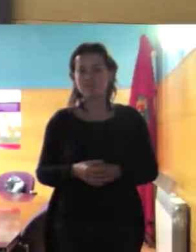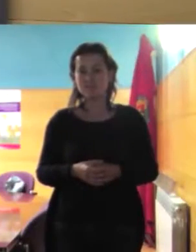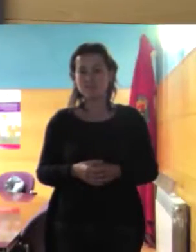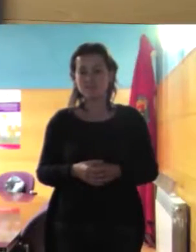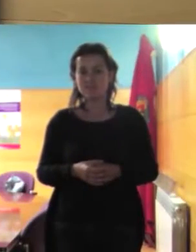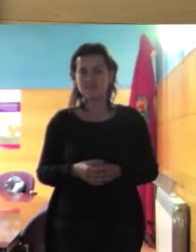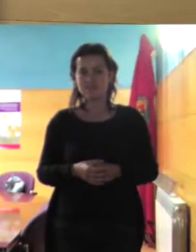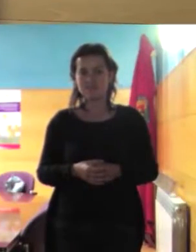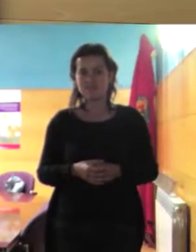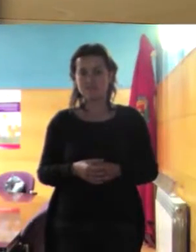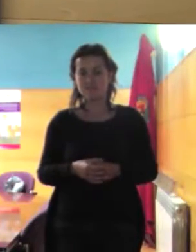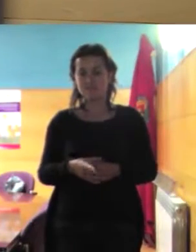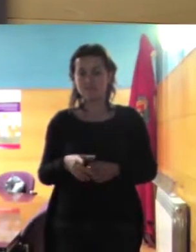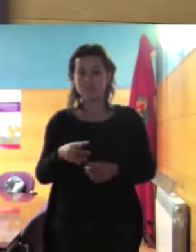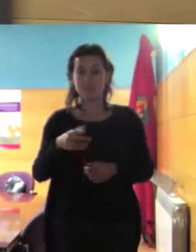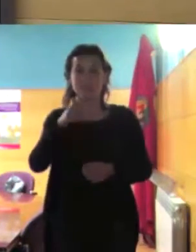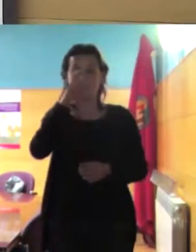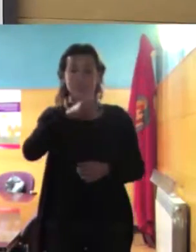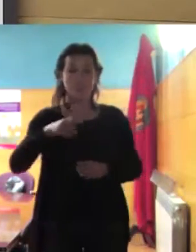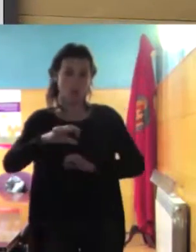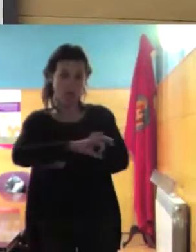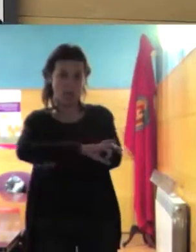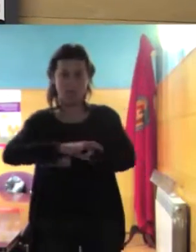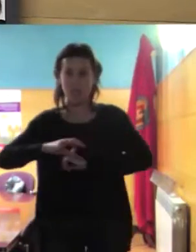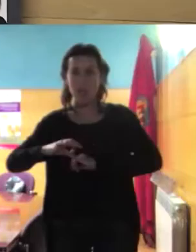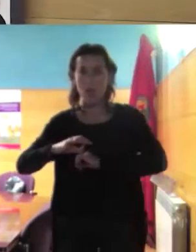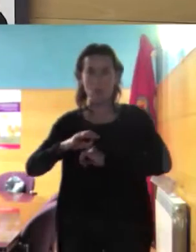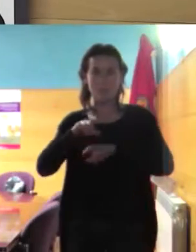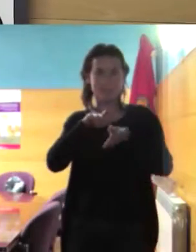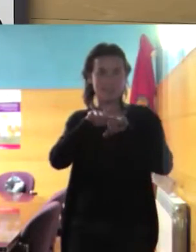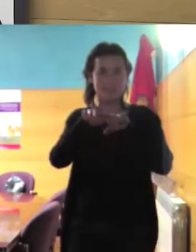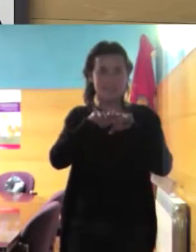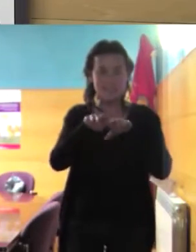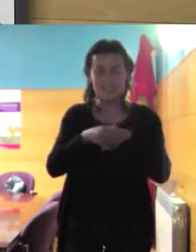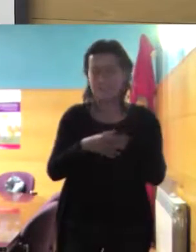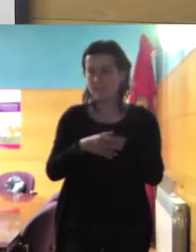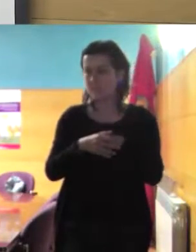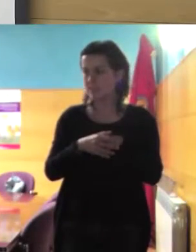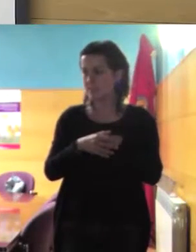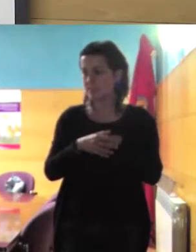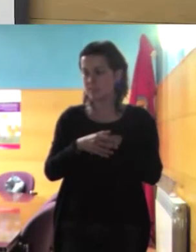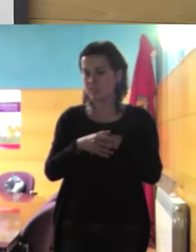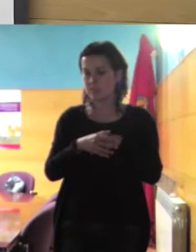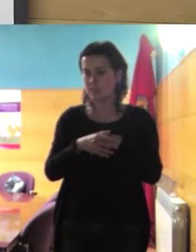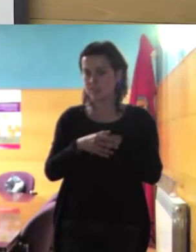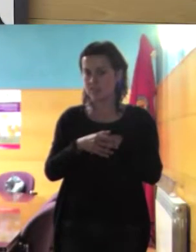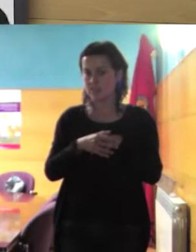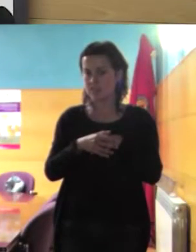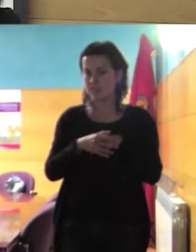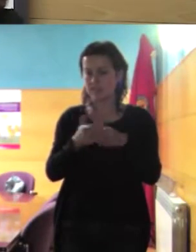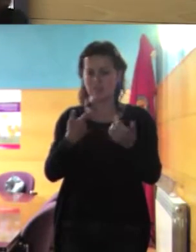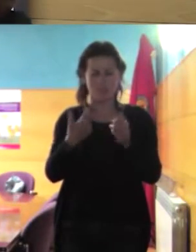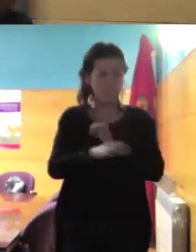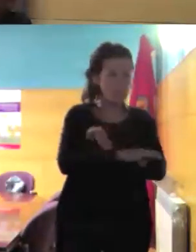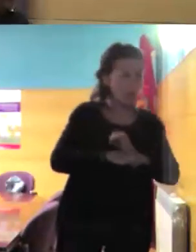el árabe la saharaui es que yo no distingo ni cuál es la saharaui